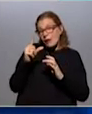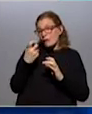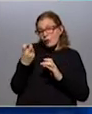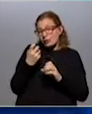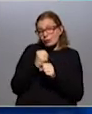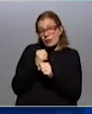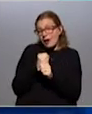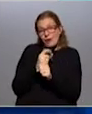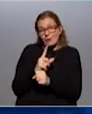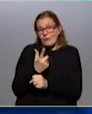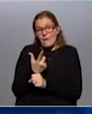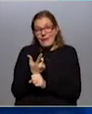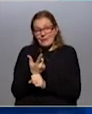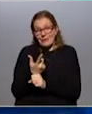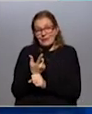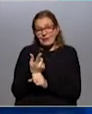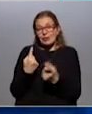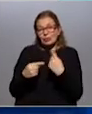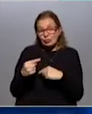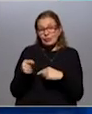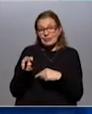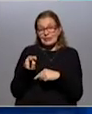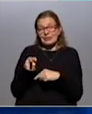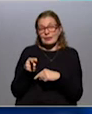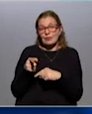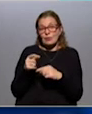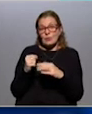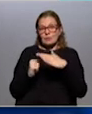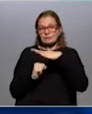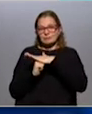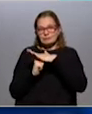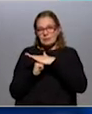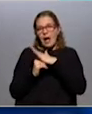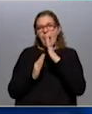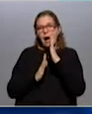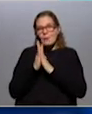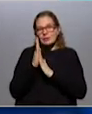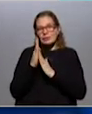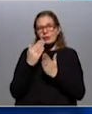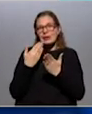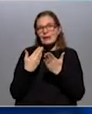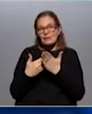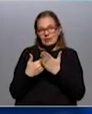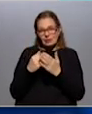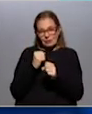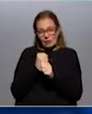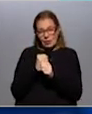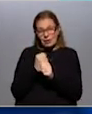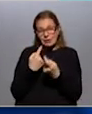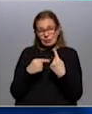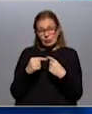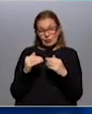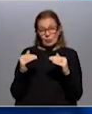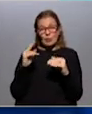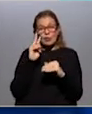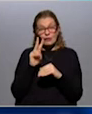no queda recogido entre las estadísticas de desempleo y eso te amortigua el aumento del desempleo. Por ende, el desempleo lo que está, que